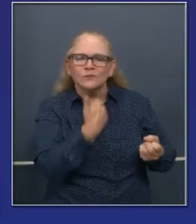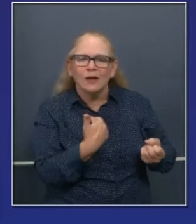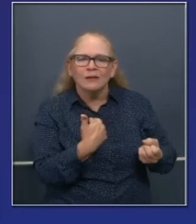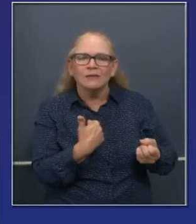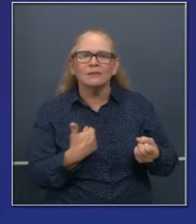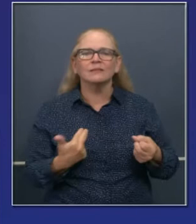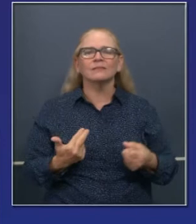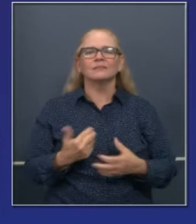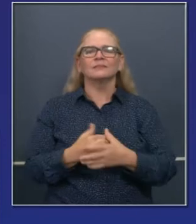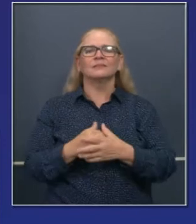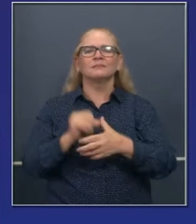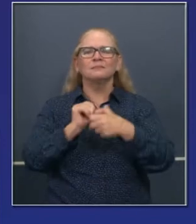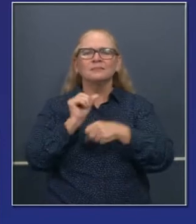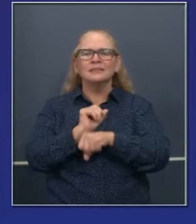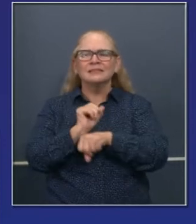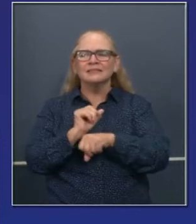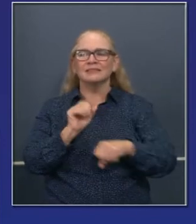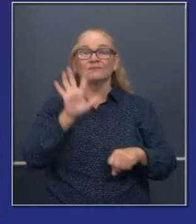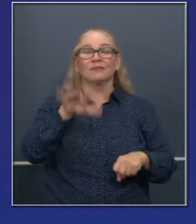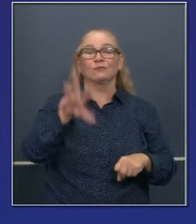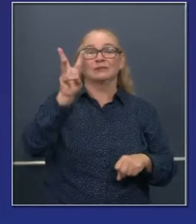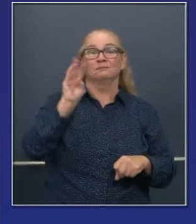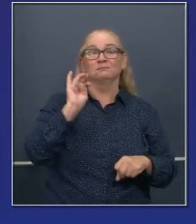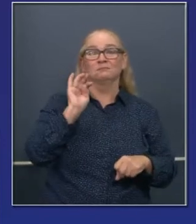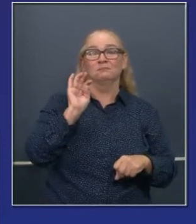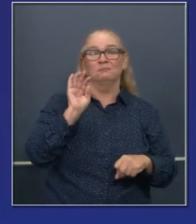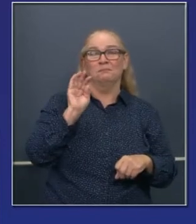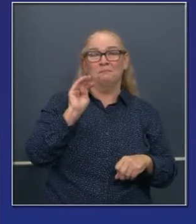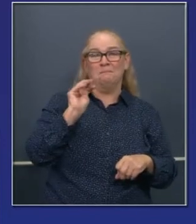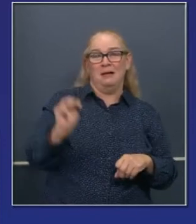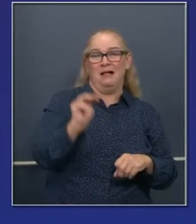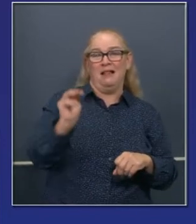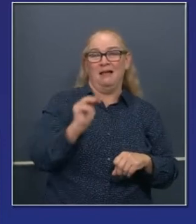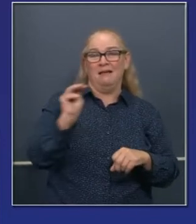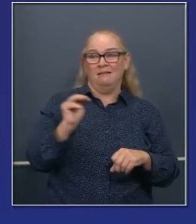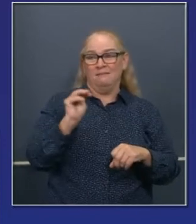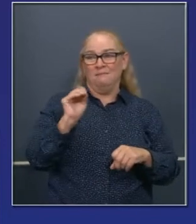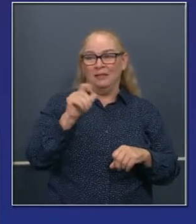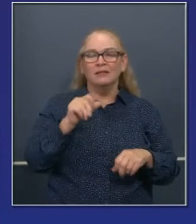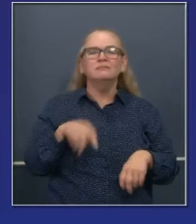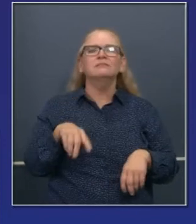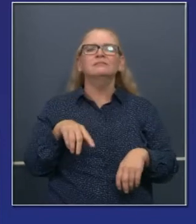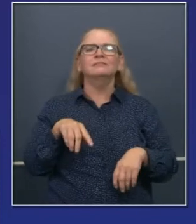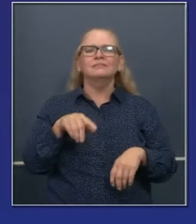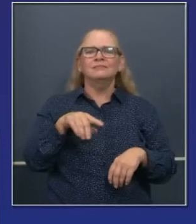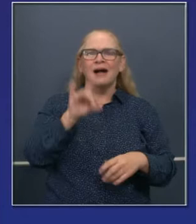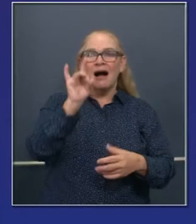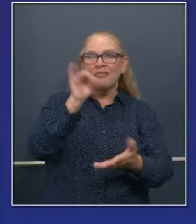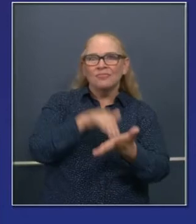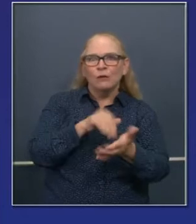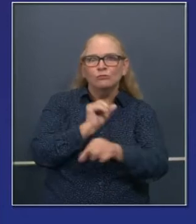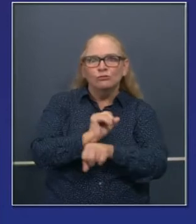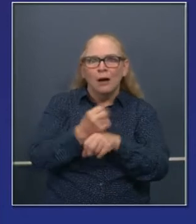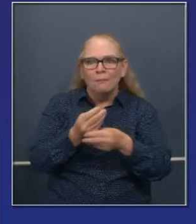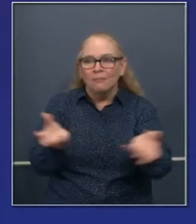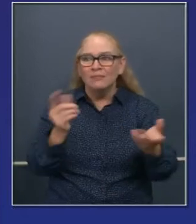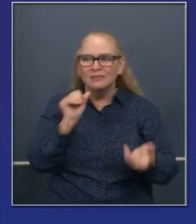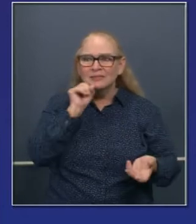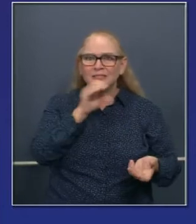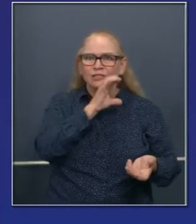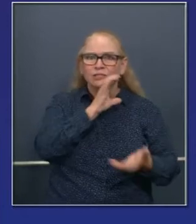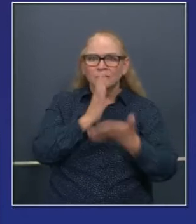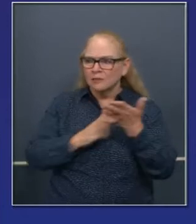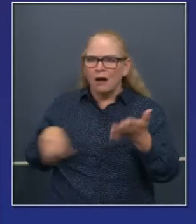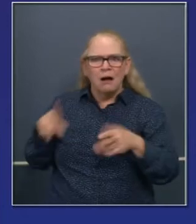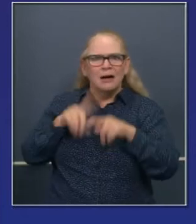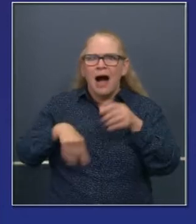apoyados. 5.6 millones de porciones de comida han sido servidas a personas mayores, a personas que no tienen otro